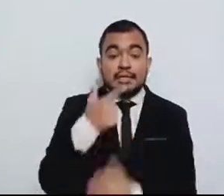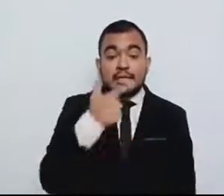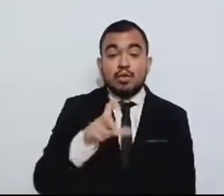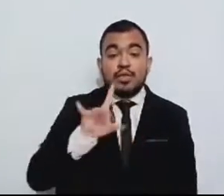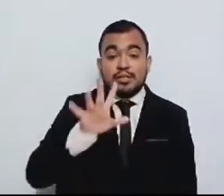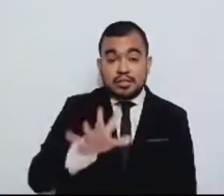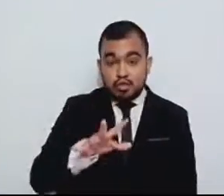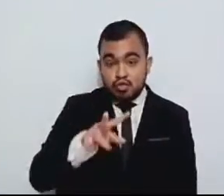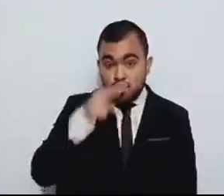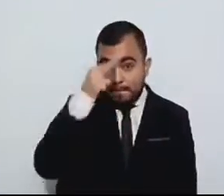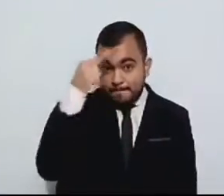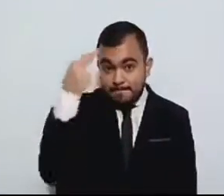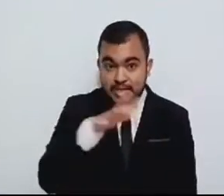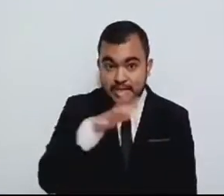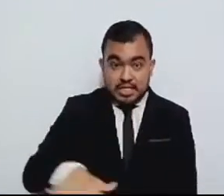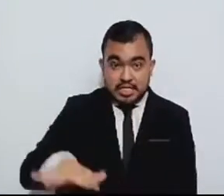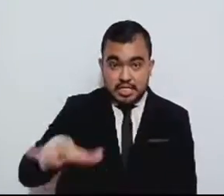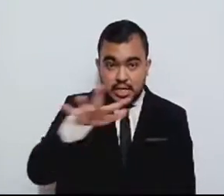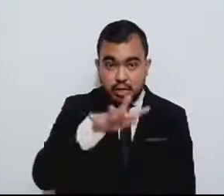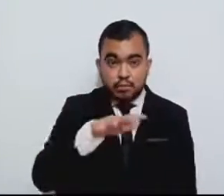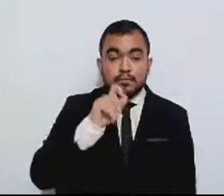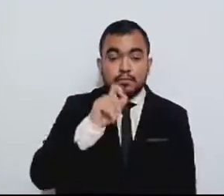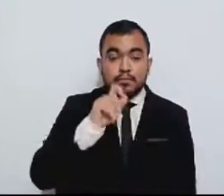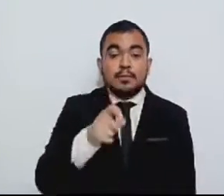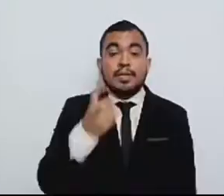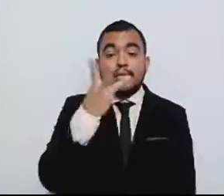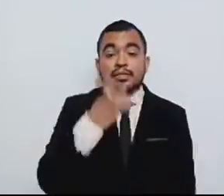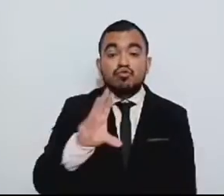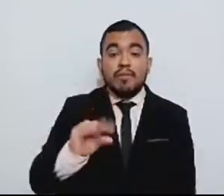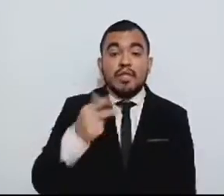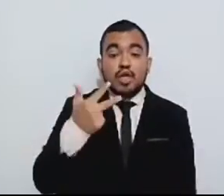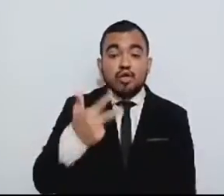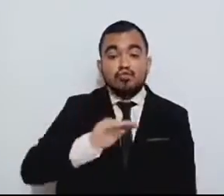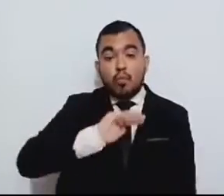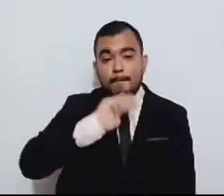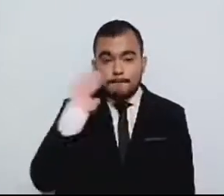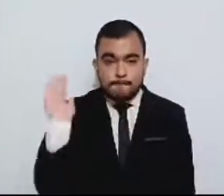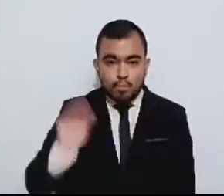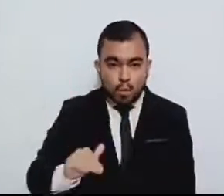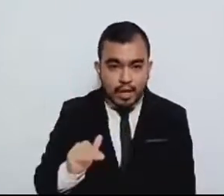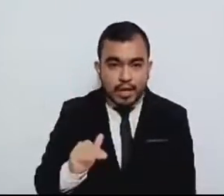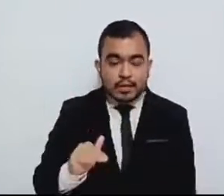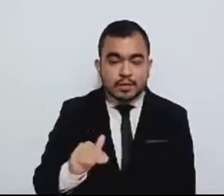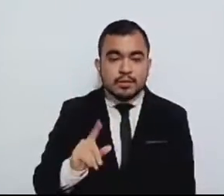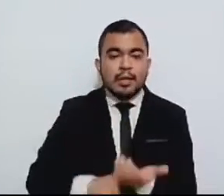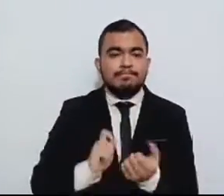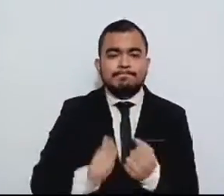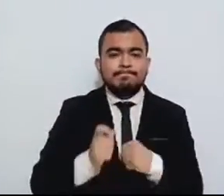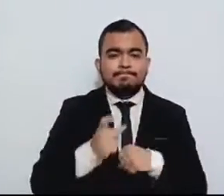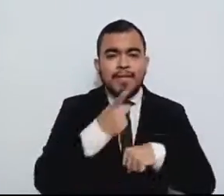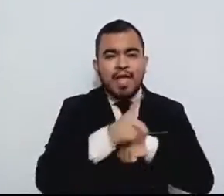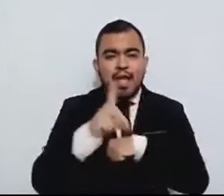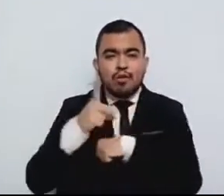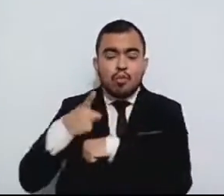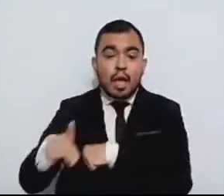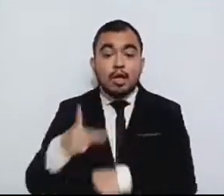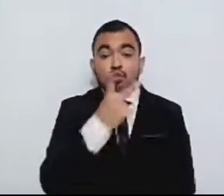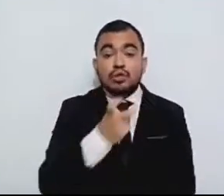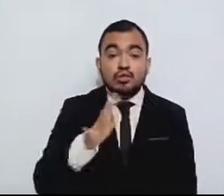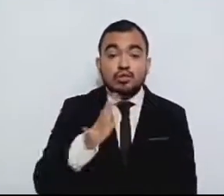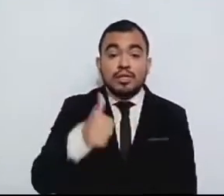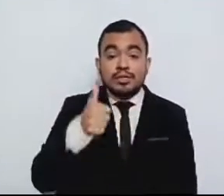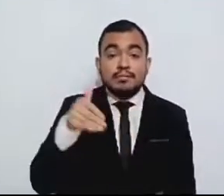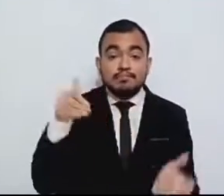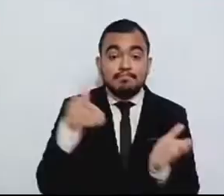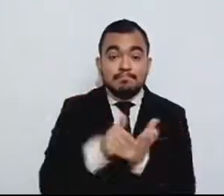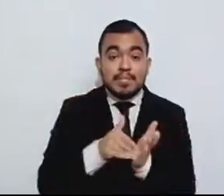un saldo de 398 muertes. Se dañaron casi 256 mil viviendas más